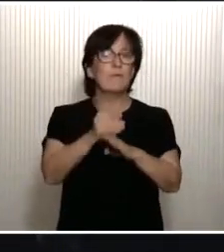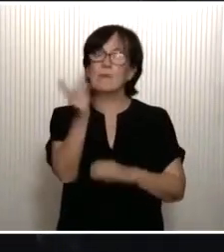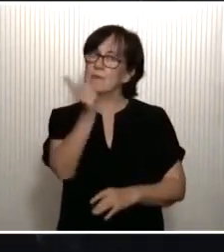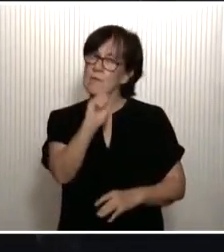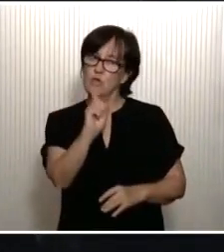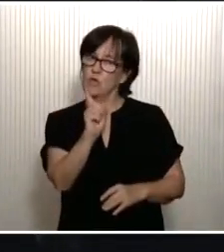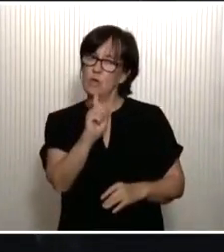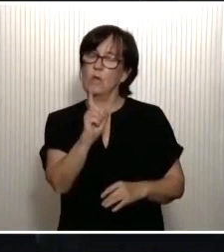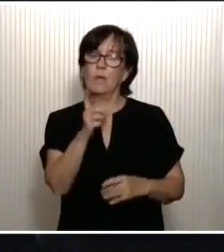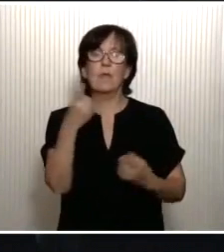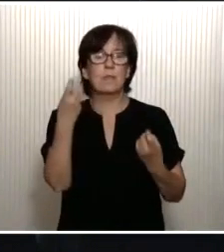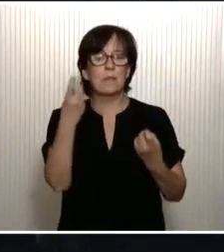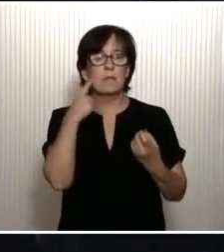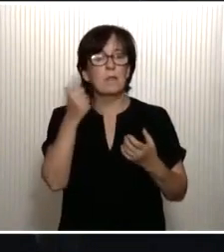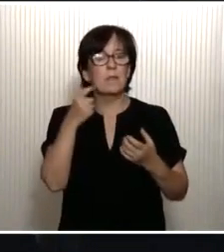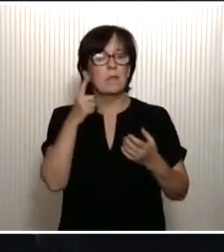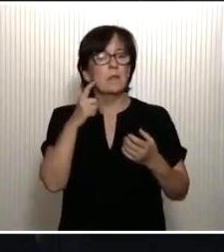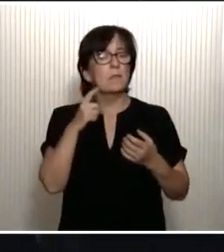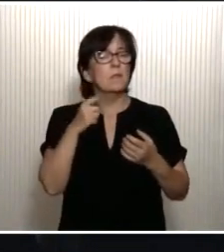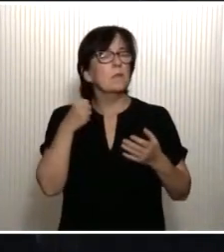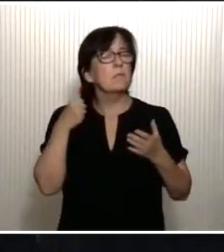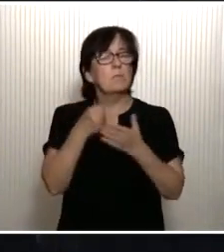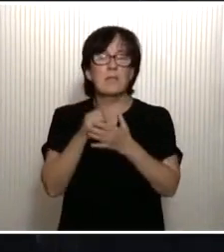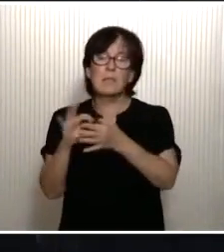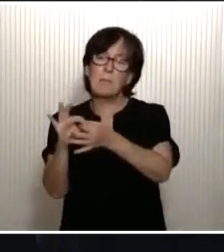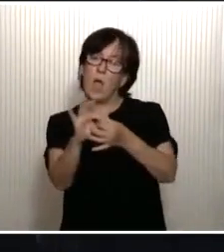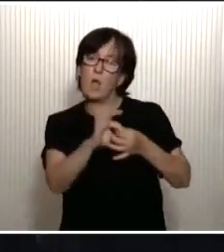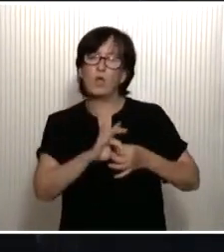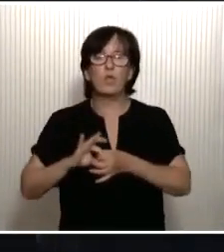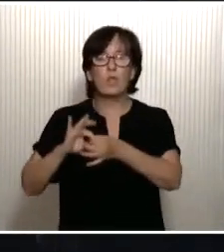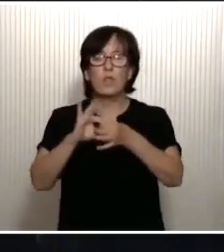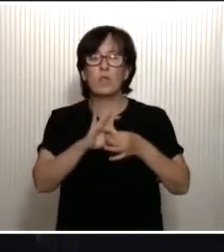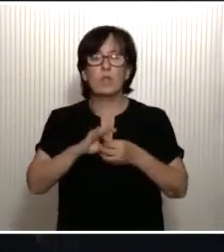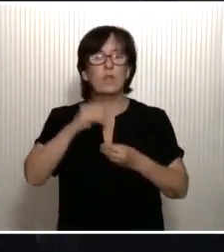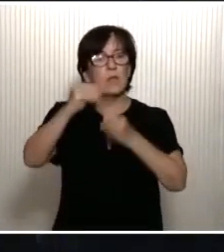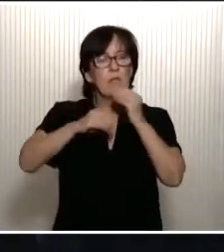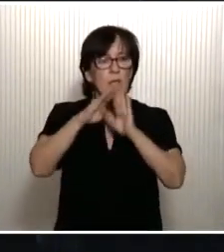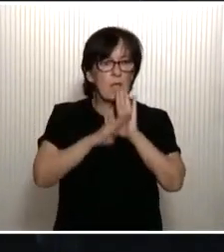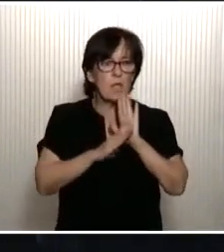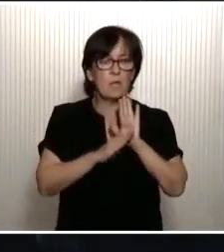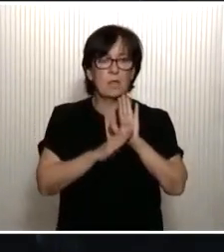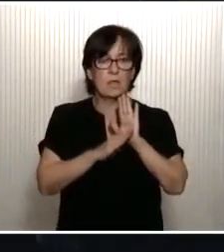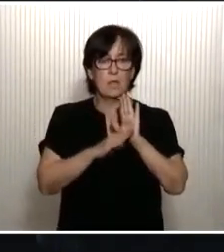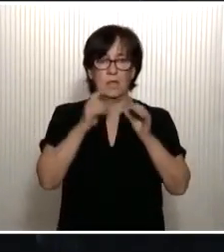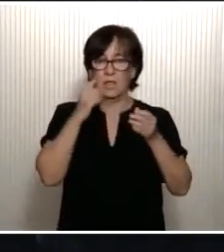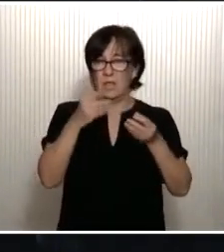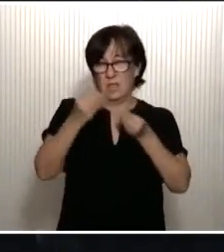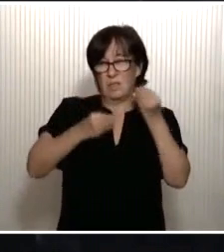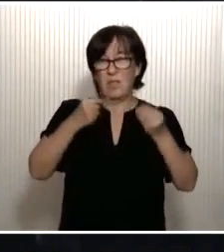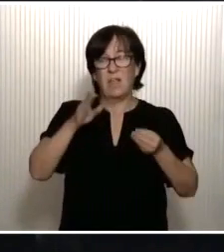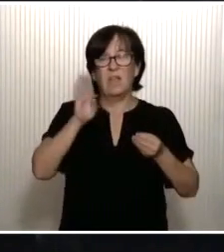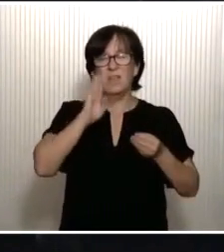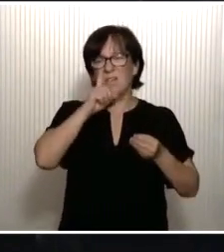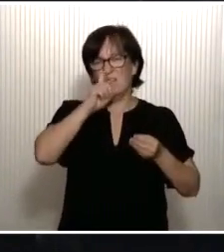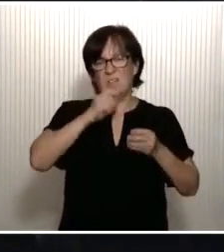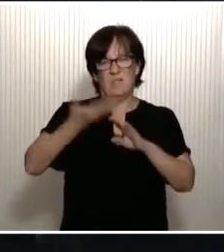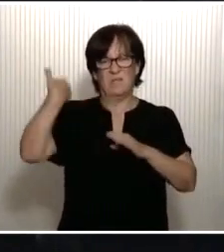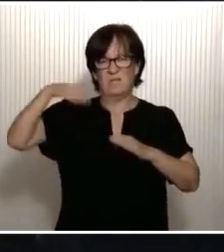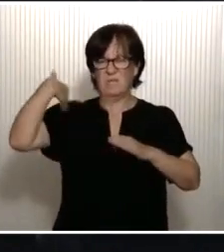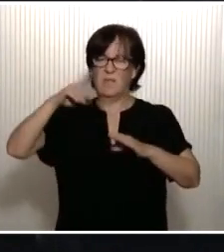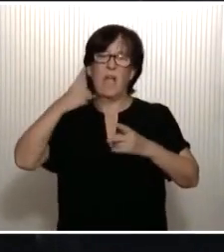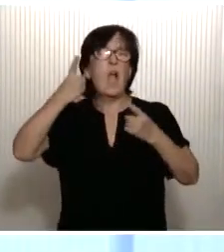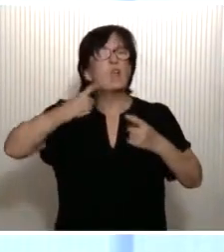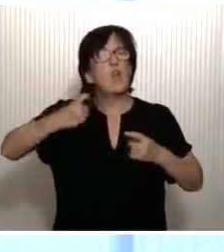basta. Precisa de la máxima unidad. Una unidad que se imponga sobre los viejos clichés, como he dicho antes, sobre los viejos